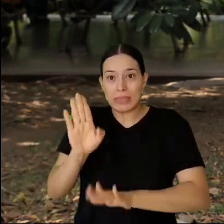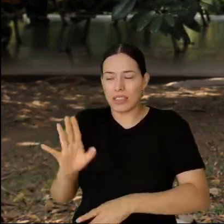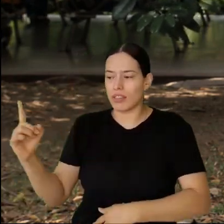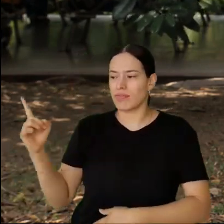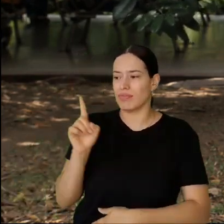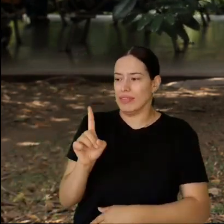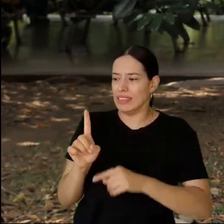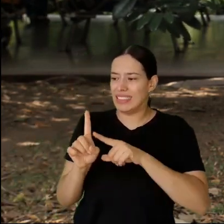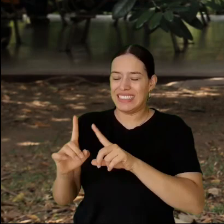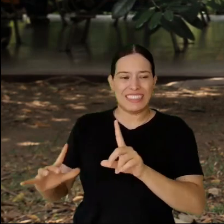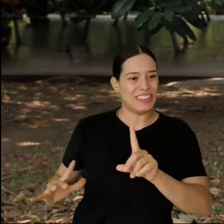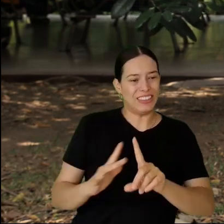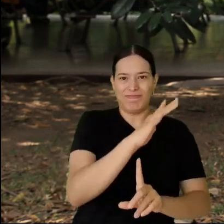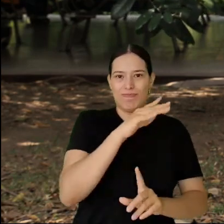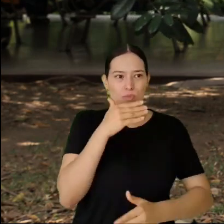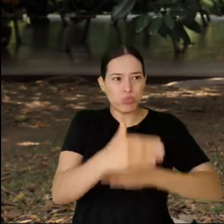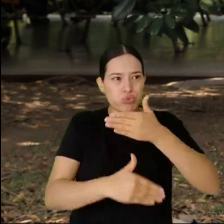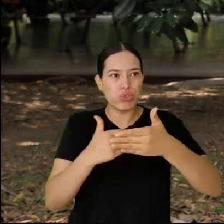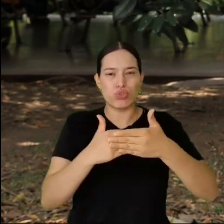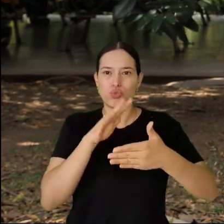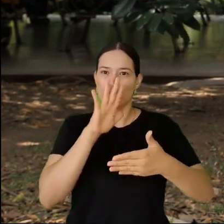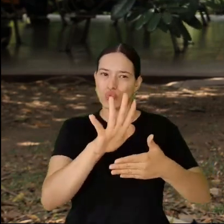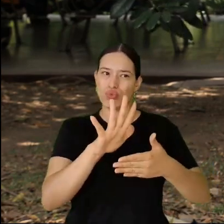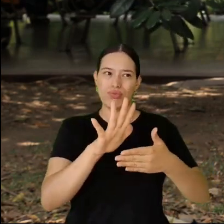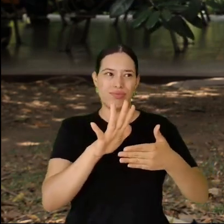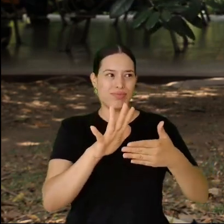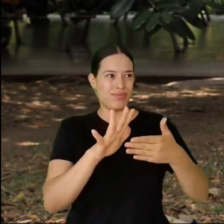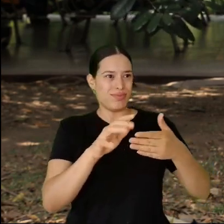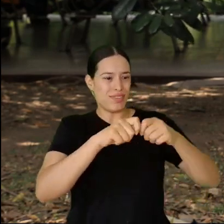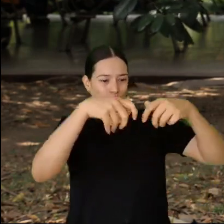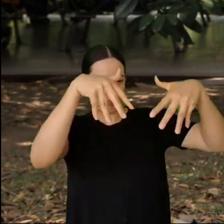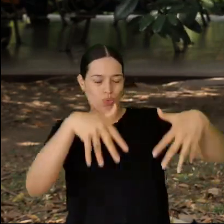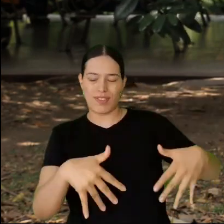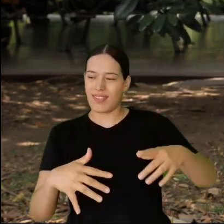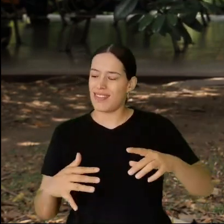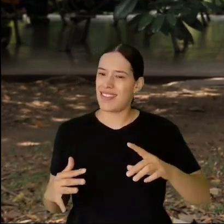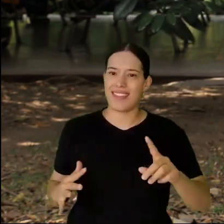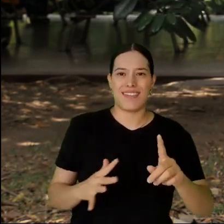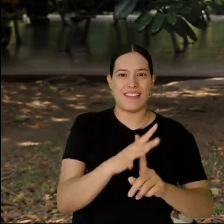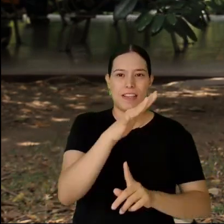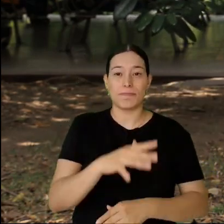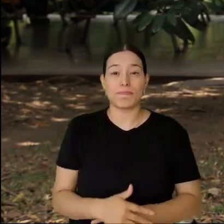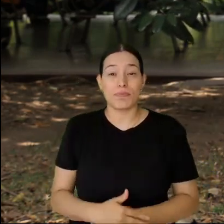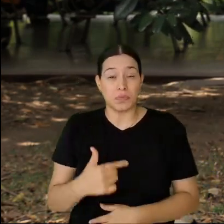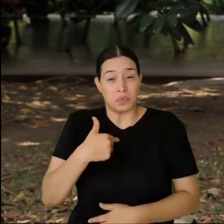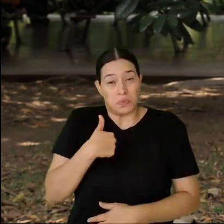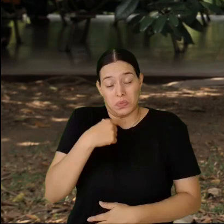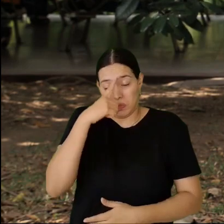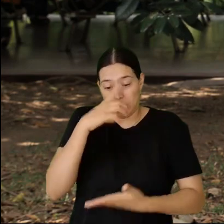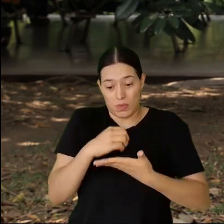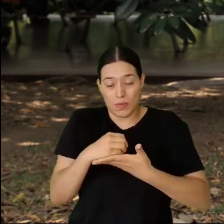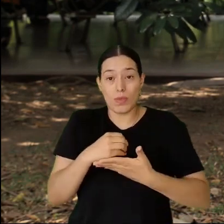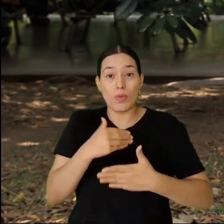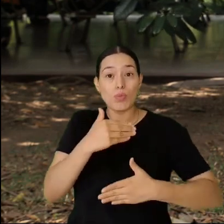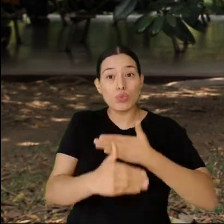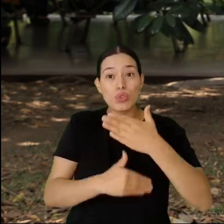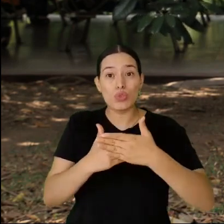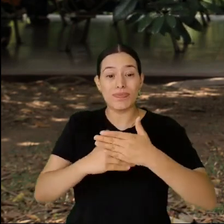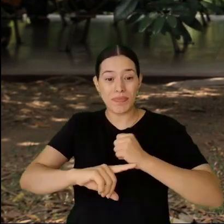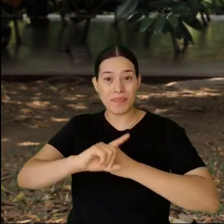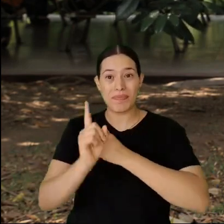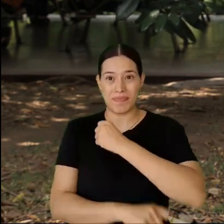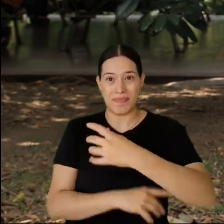dinámica de un proceso de partes, por eso en el proceso penal yo sí pienso que